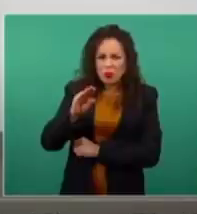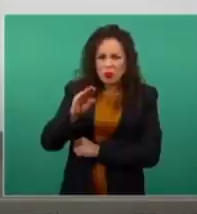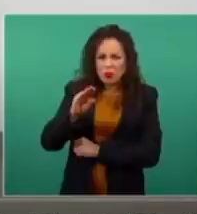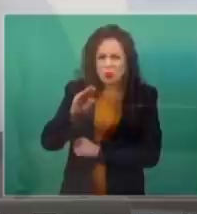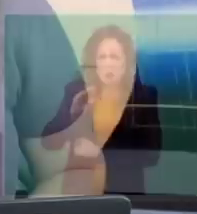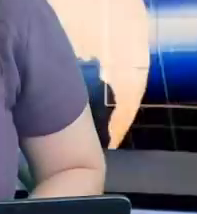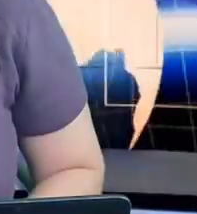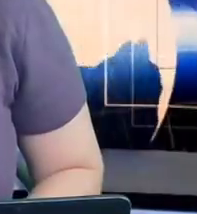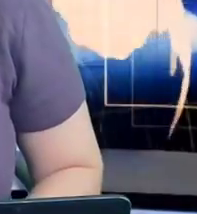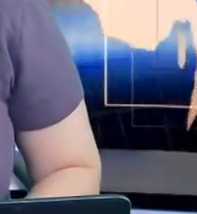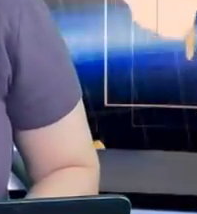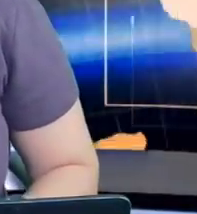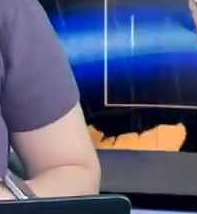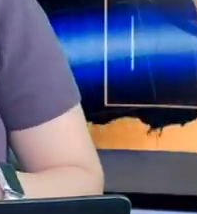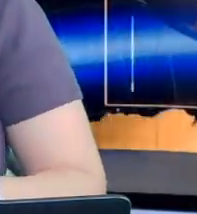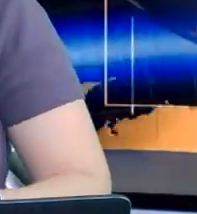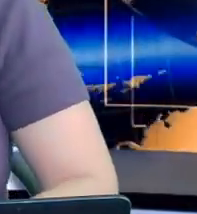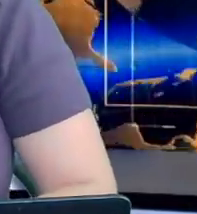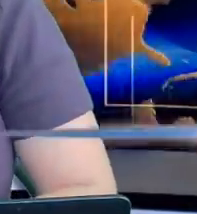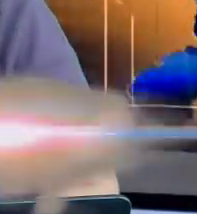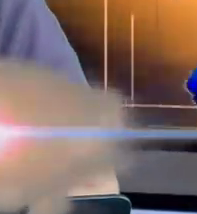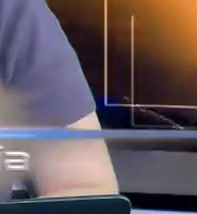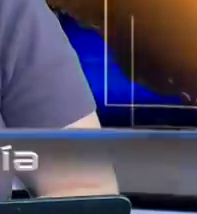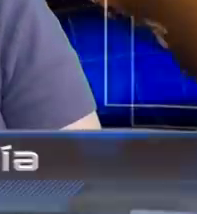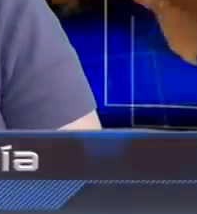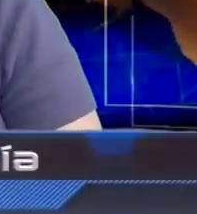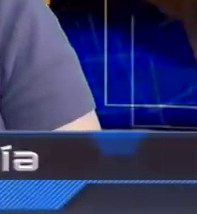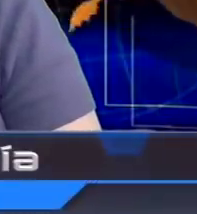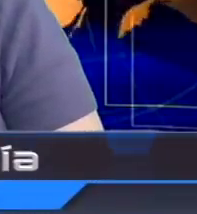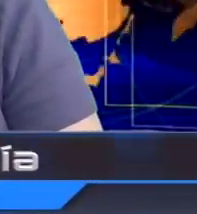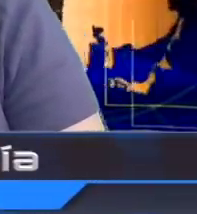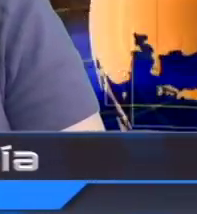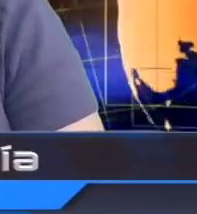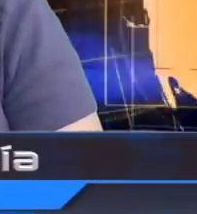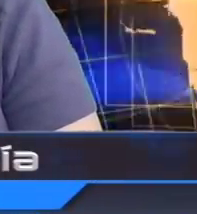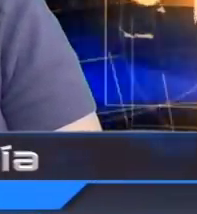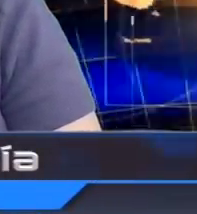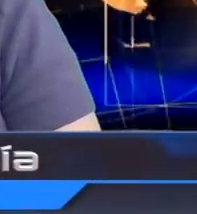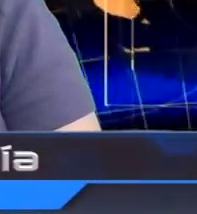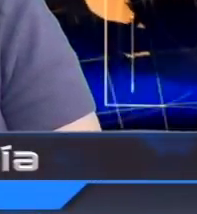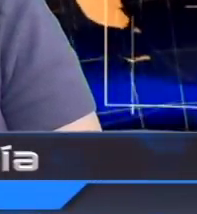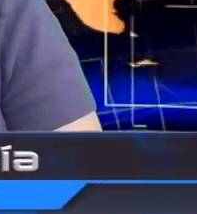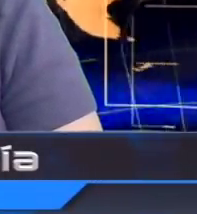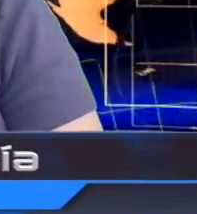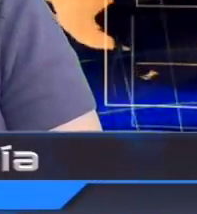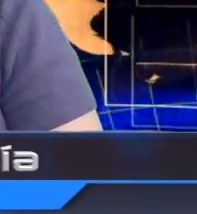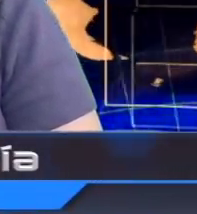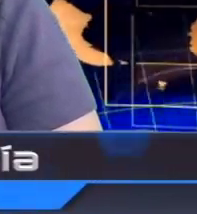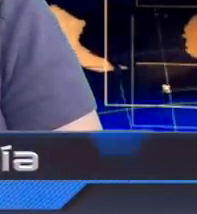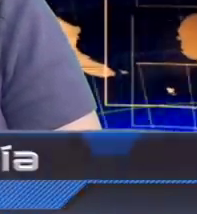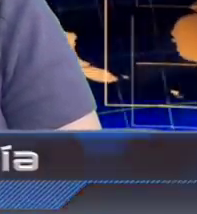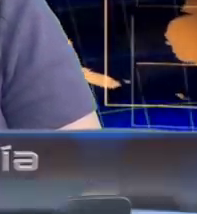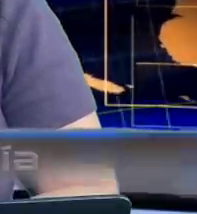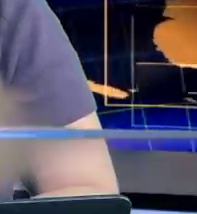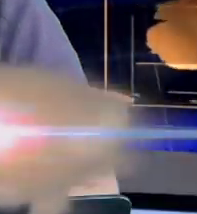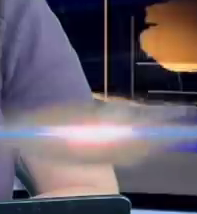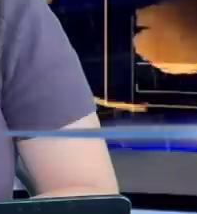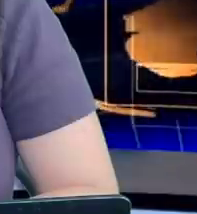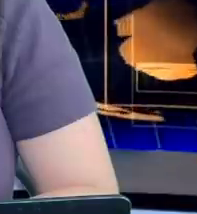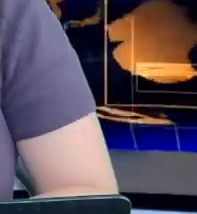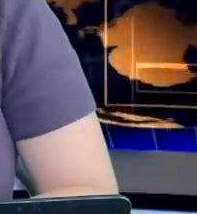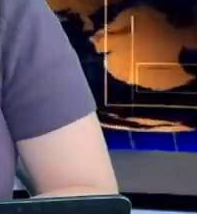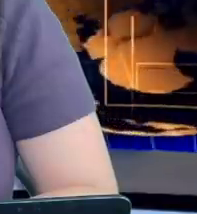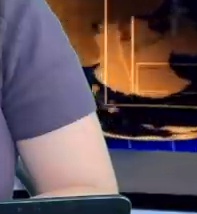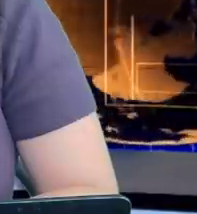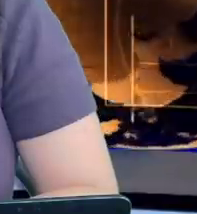comentó el presidente López Obrador. Con esto concluimos. Muchas gracias por quedarse hasta el final de este video. Yo soy Carolina García y los